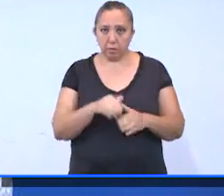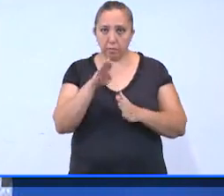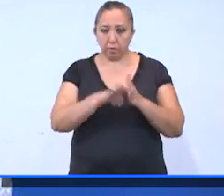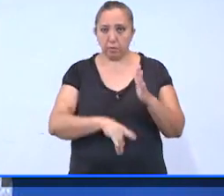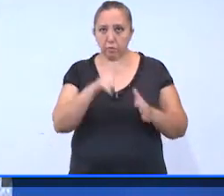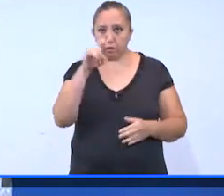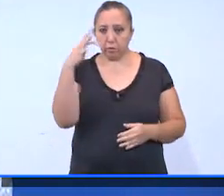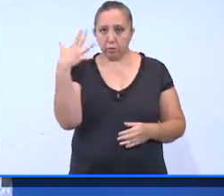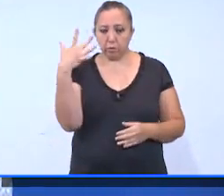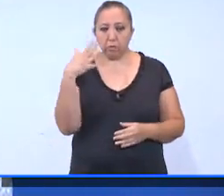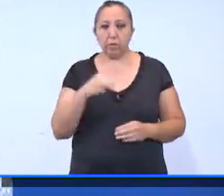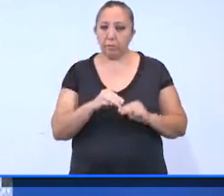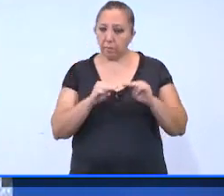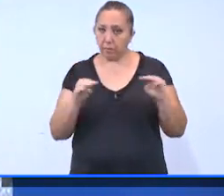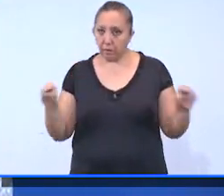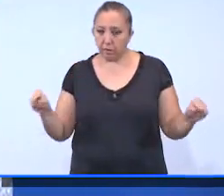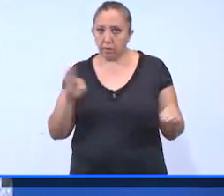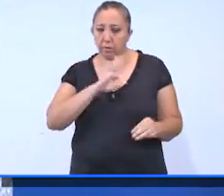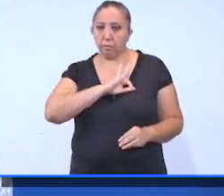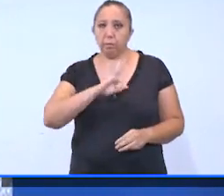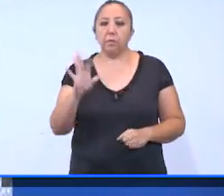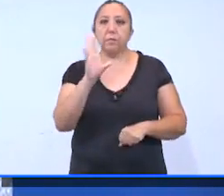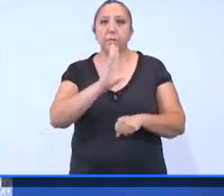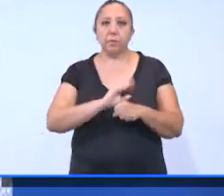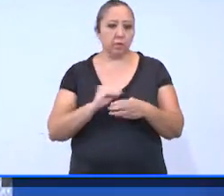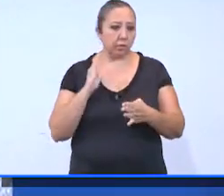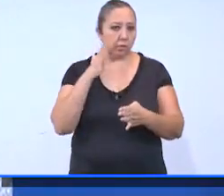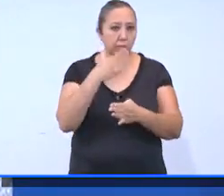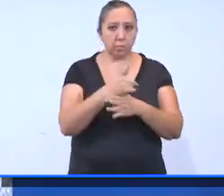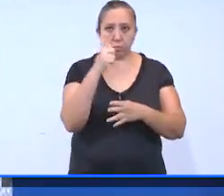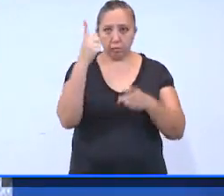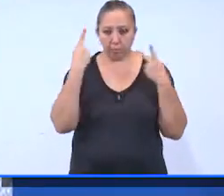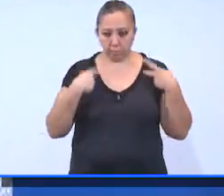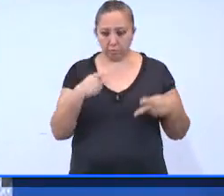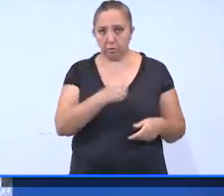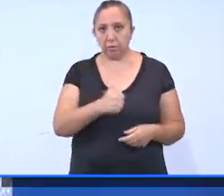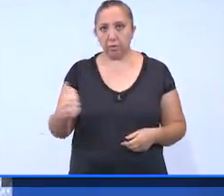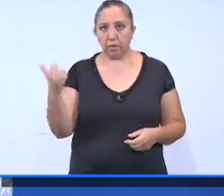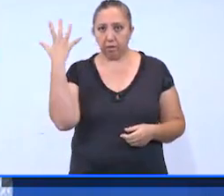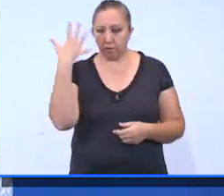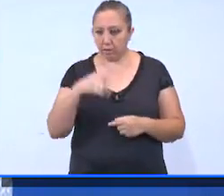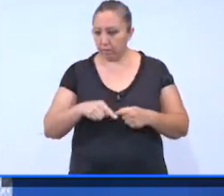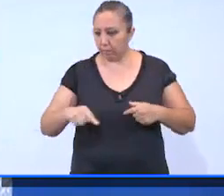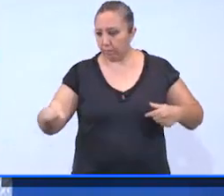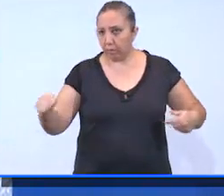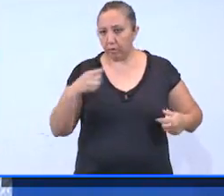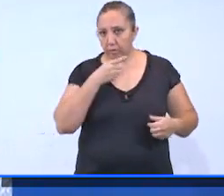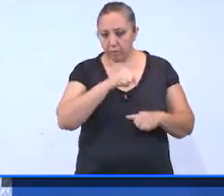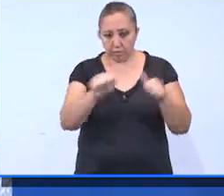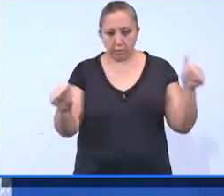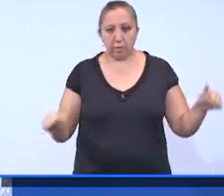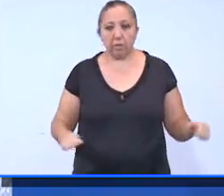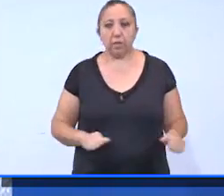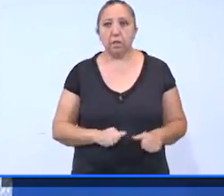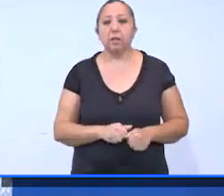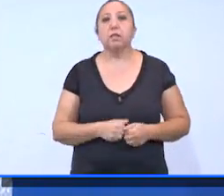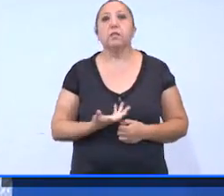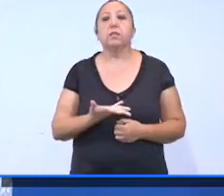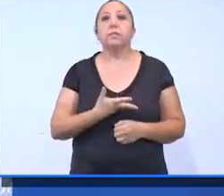150 metros cuadrados se podrá permitir la entrada de un cliente por cada 10 metros cuadrados de área vendible.